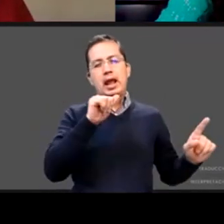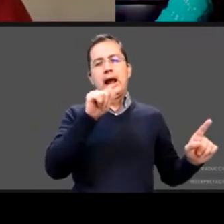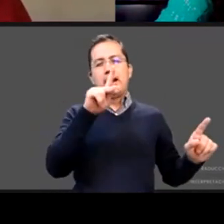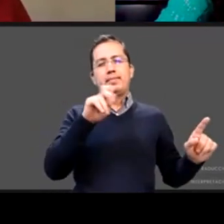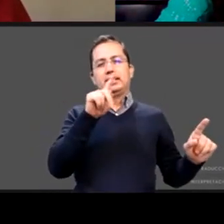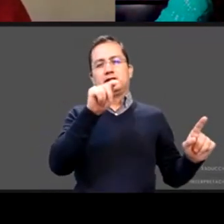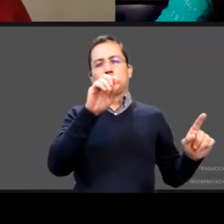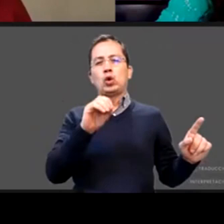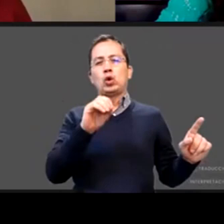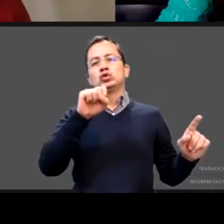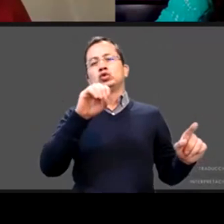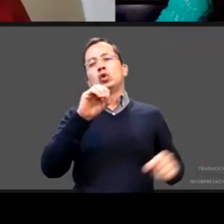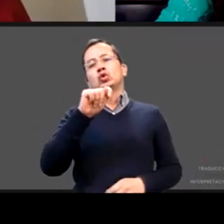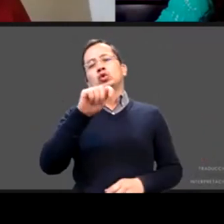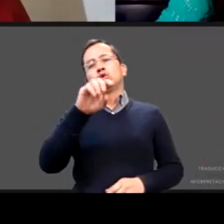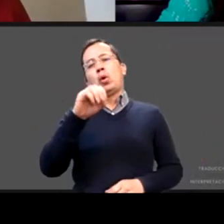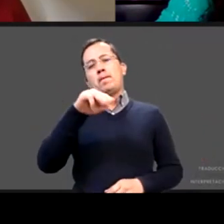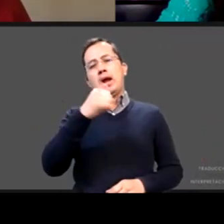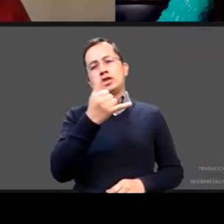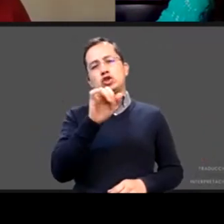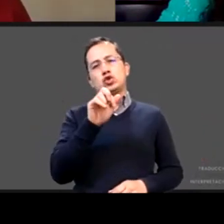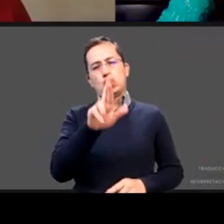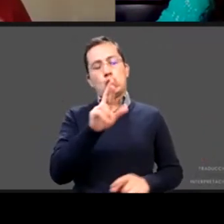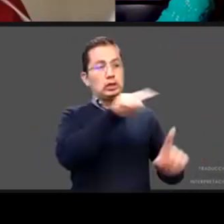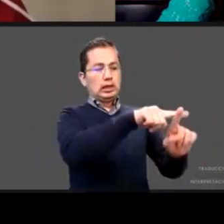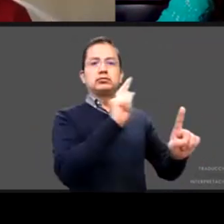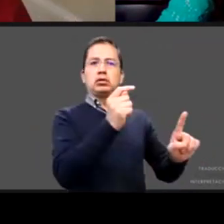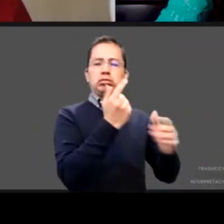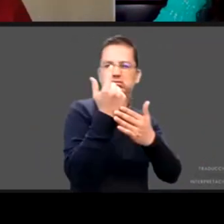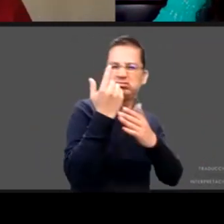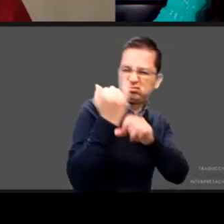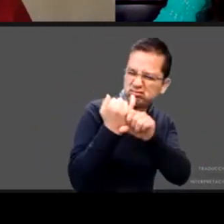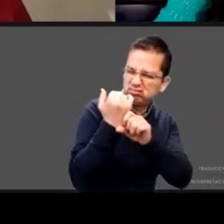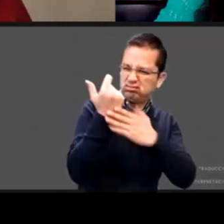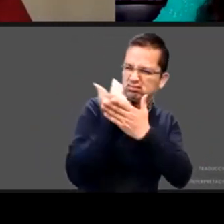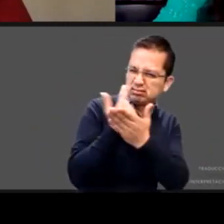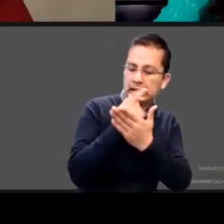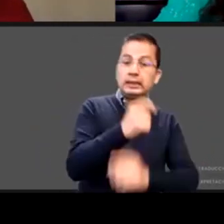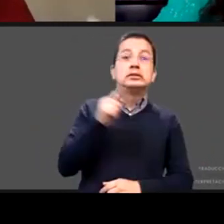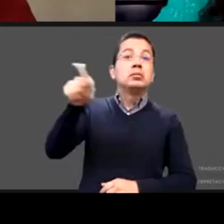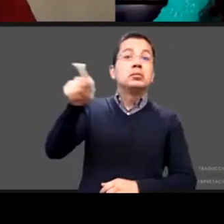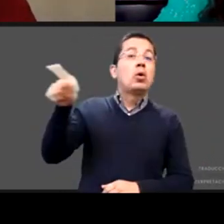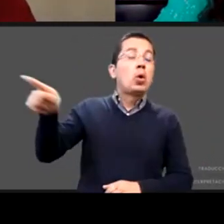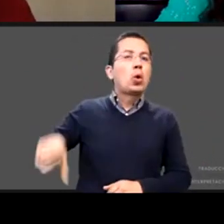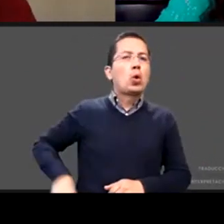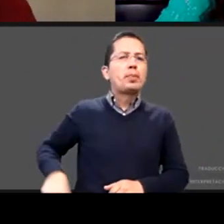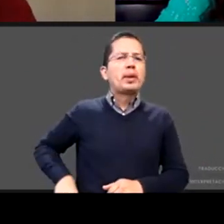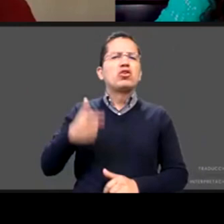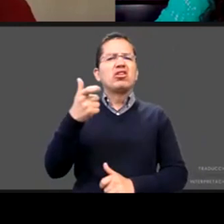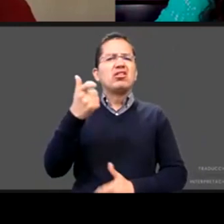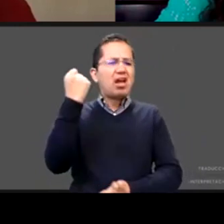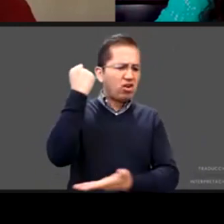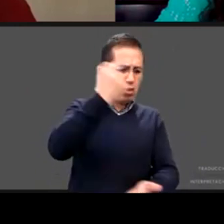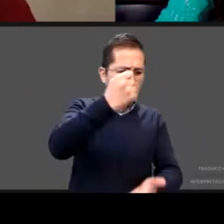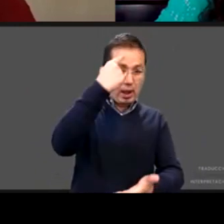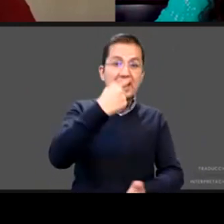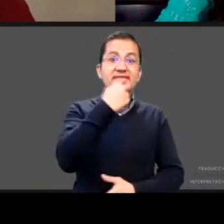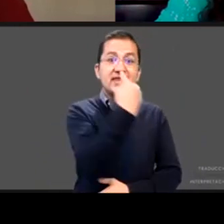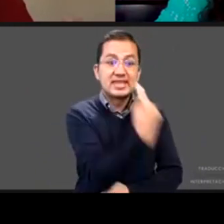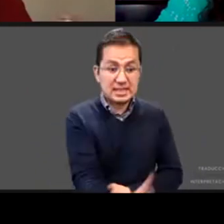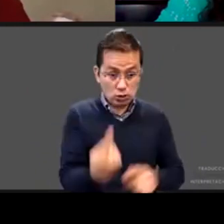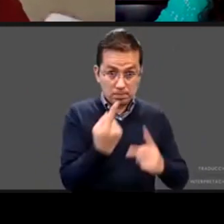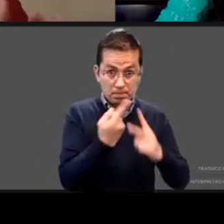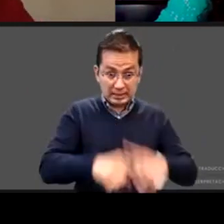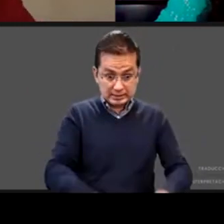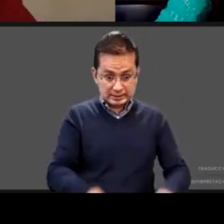terminar un estudio de la evolución del gasto en la primera infancia la verdad con datos muy dramáticos y